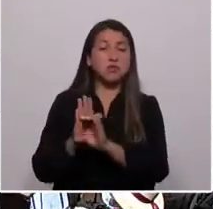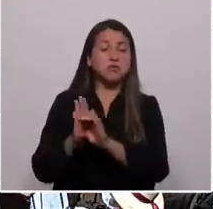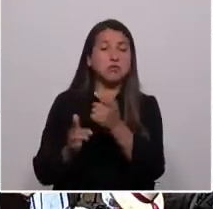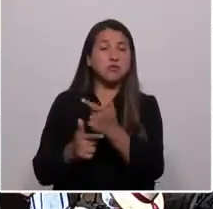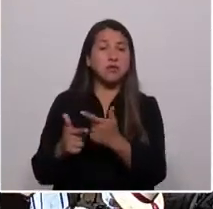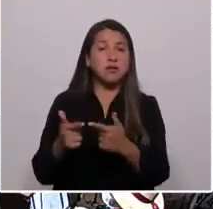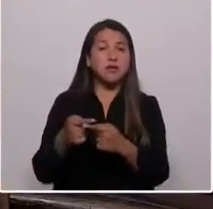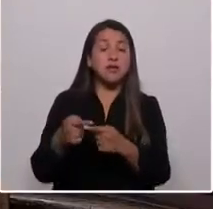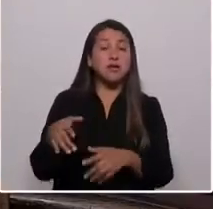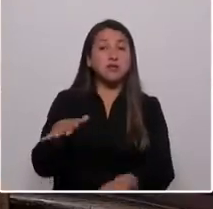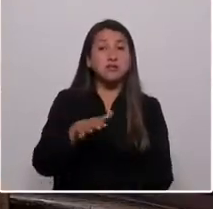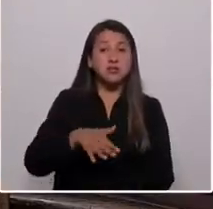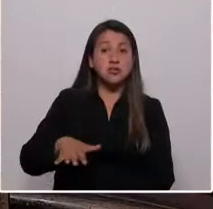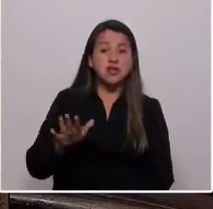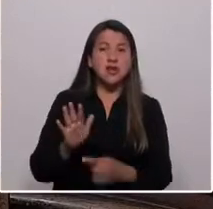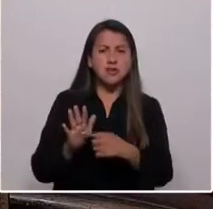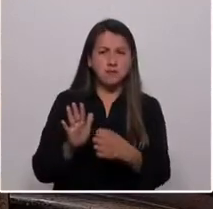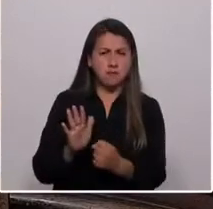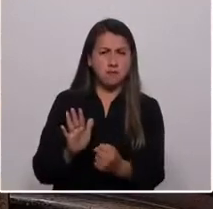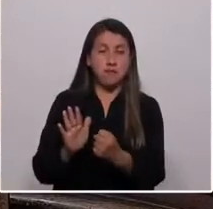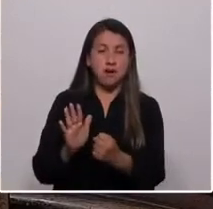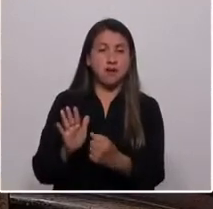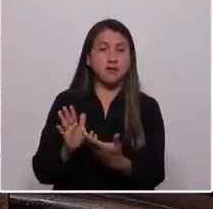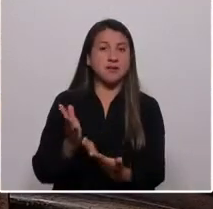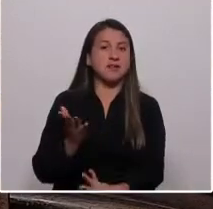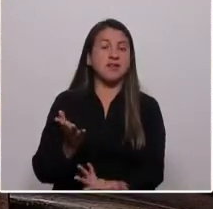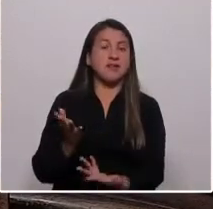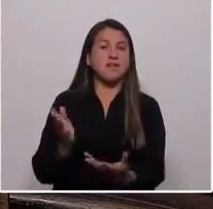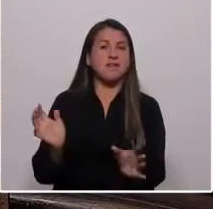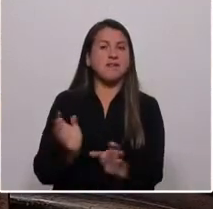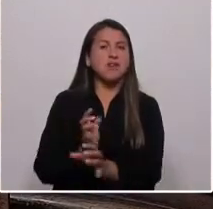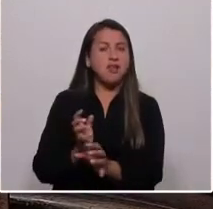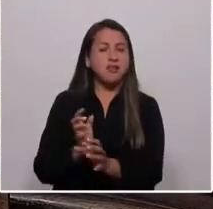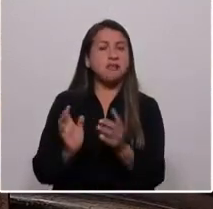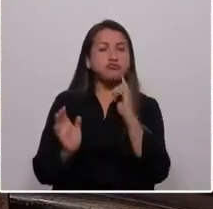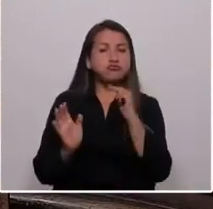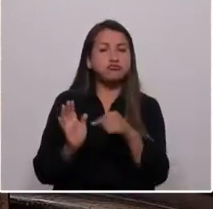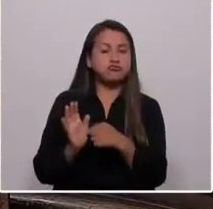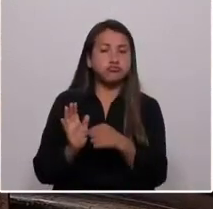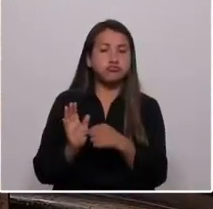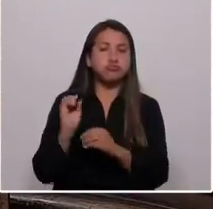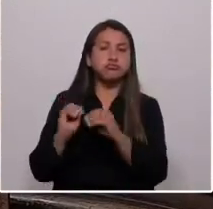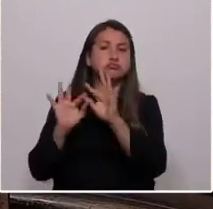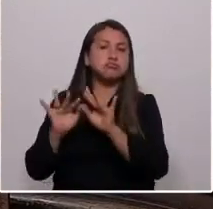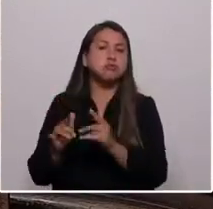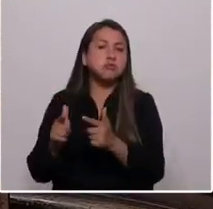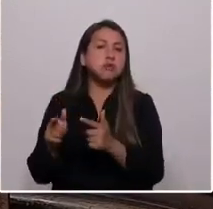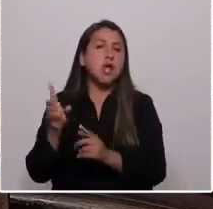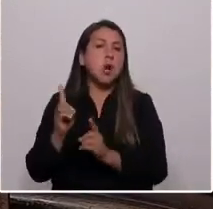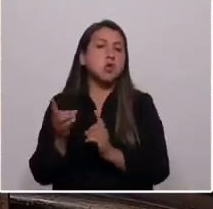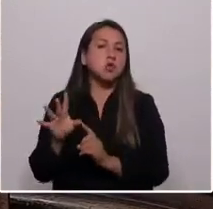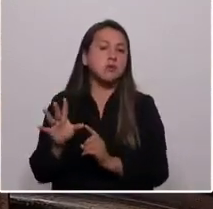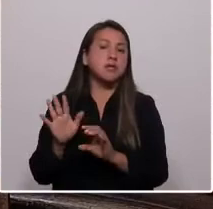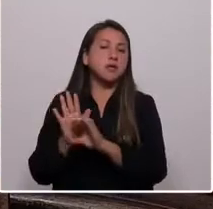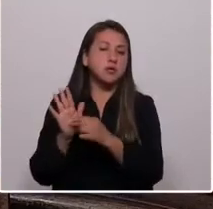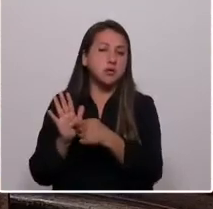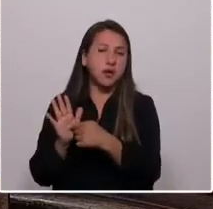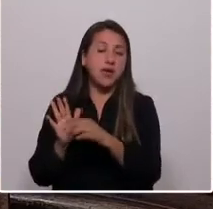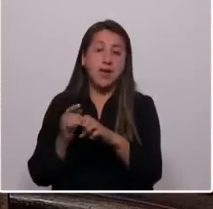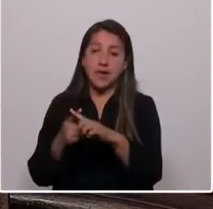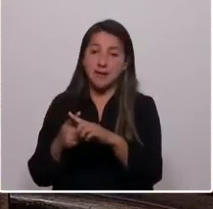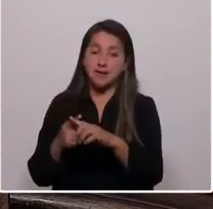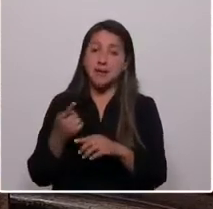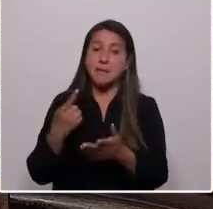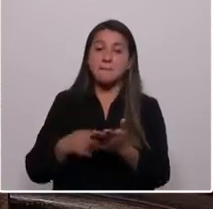socialmente violenta, hecha a la medida de unos pocos. El anteproyecto de Constitución de 1980